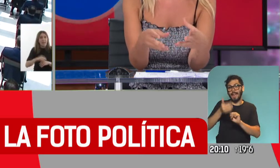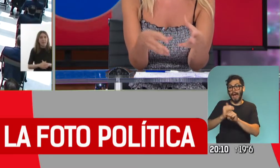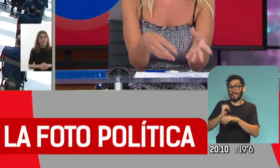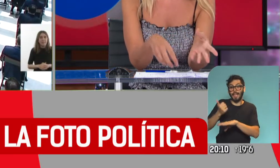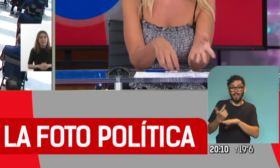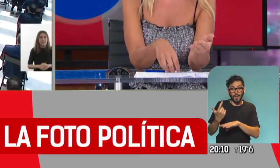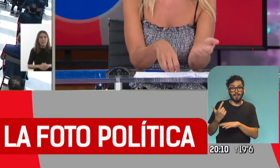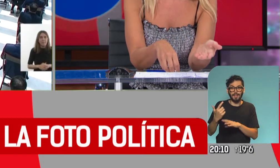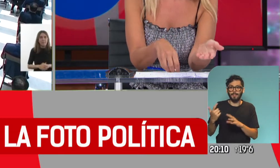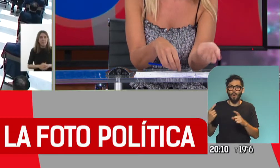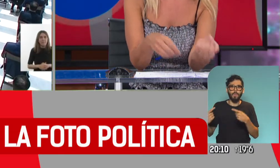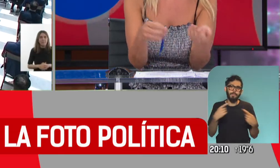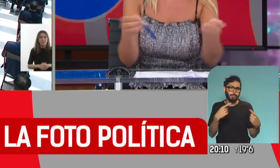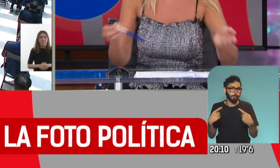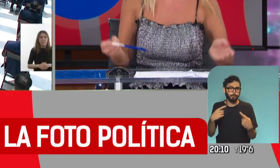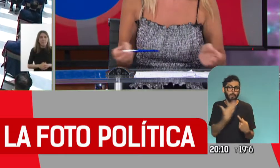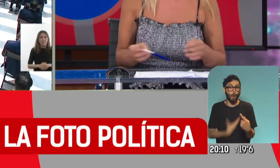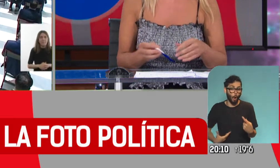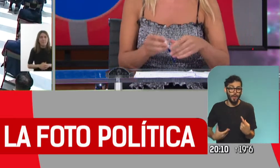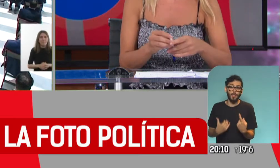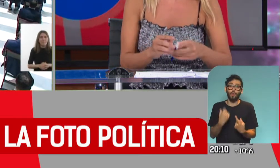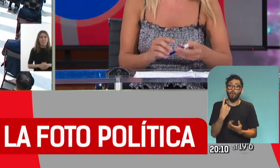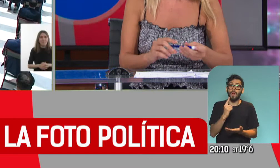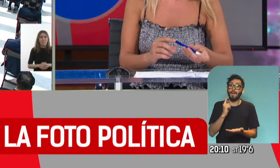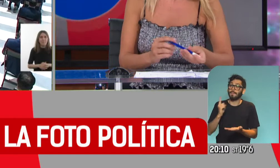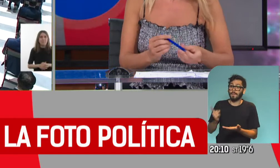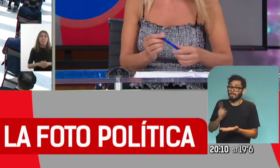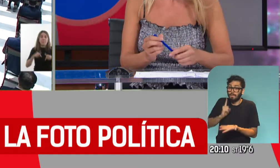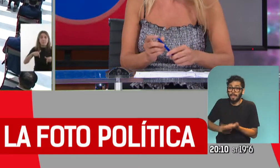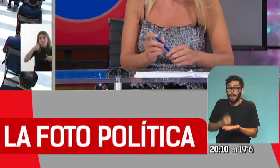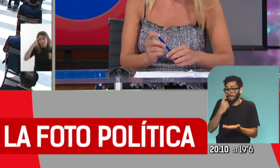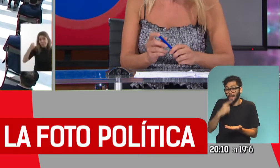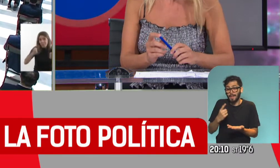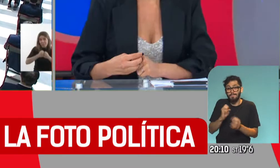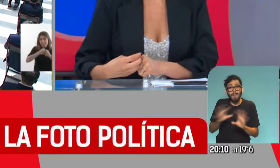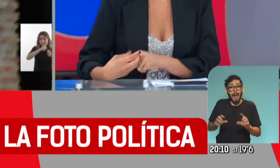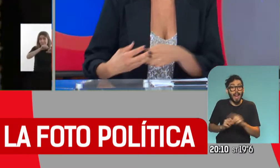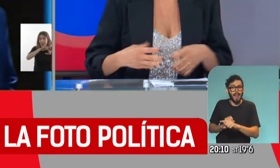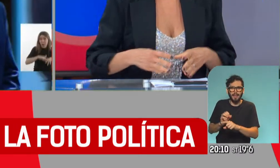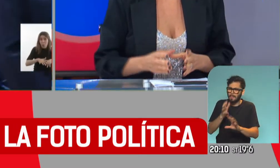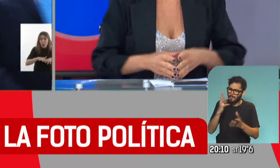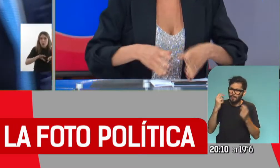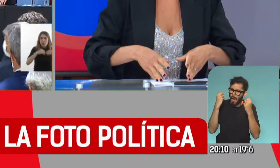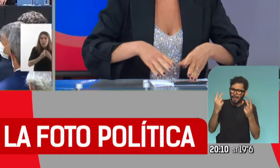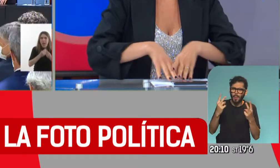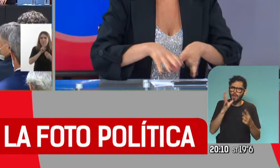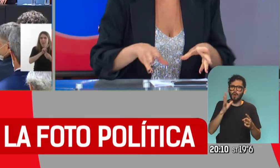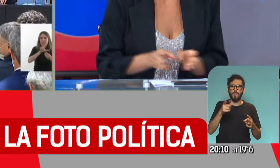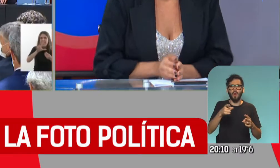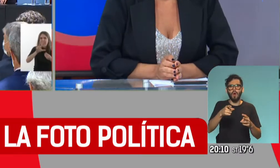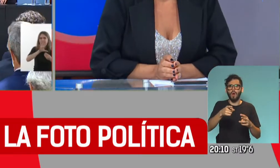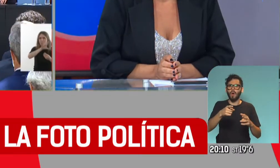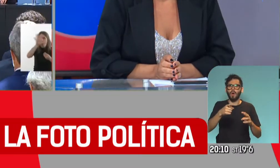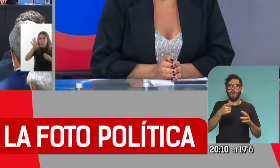vueltas, declaraciones cruzadas con el gobierno. Y una medida que termina perjudicándose. Casi como una medida de rebeldía, de decir, bueno, yo no estoy de acuerdo con la